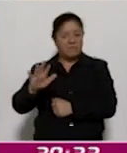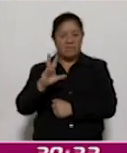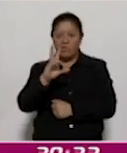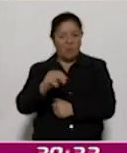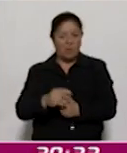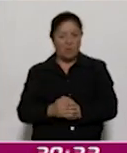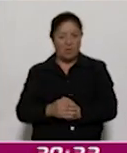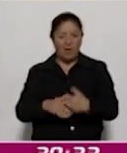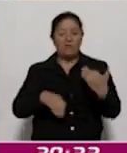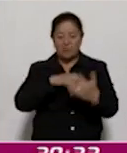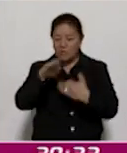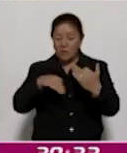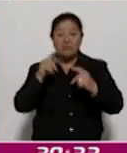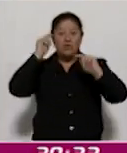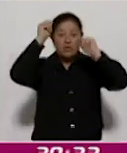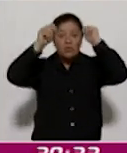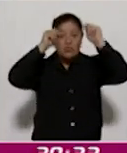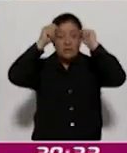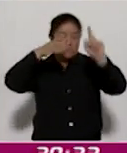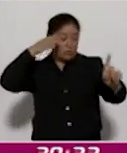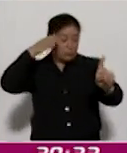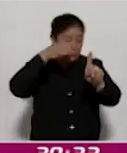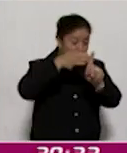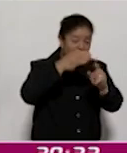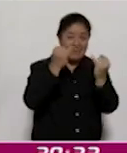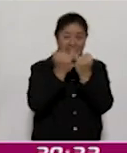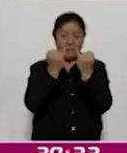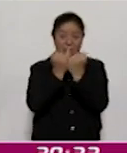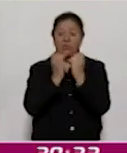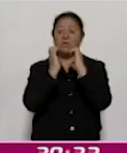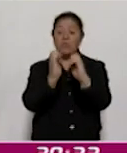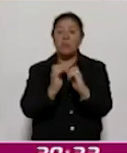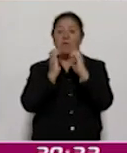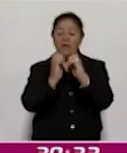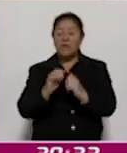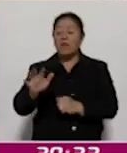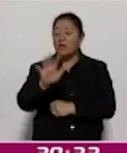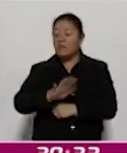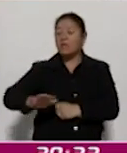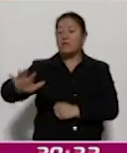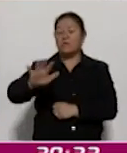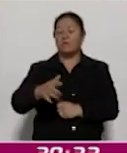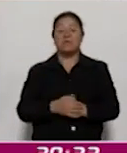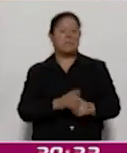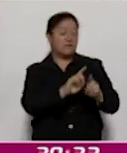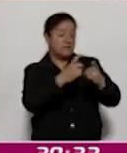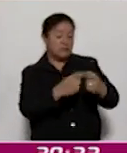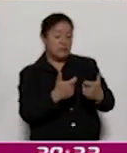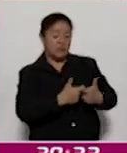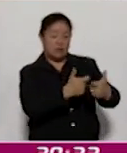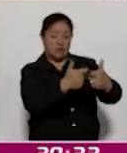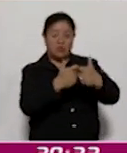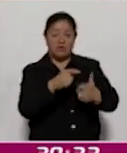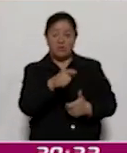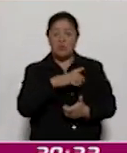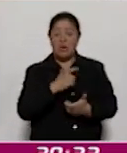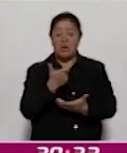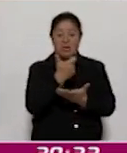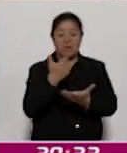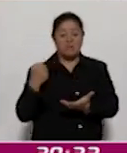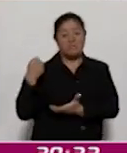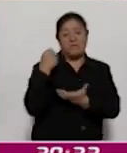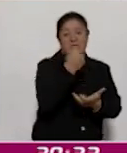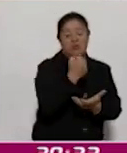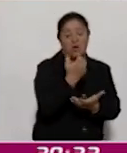Entonces, Turismo está enfocando sus acciones, también a la protección de los recursos naturales. El desarrollo económico, la atracción de las inversiones, que es